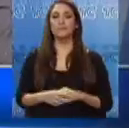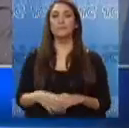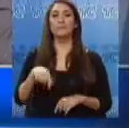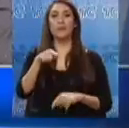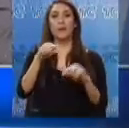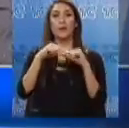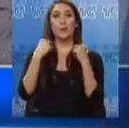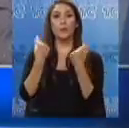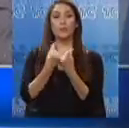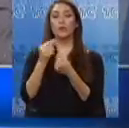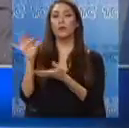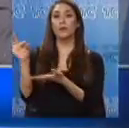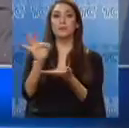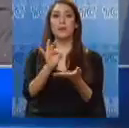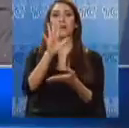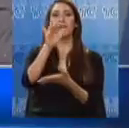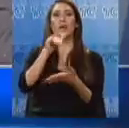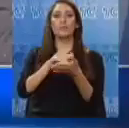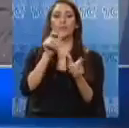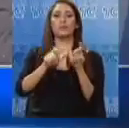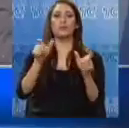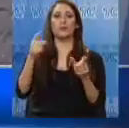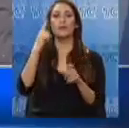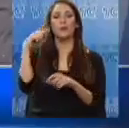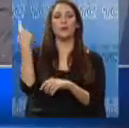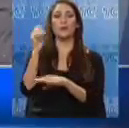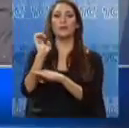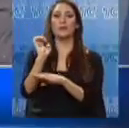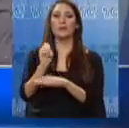agrupación representa 5.000 personas a nivel nacional.